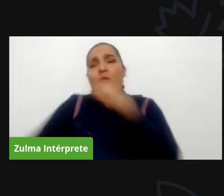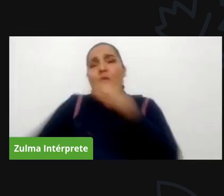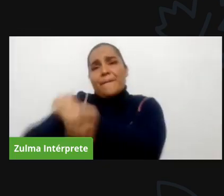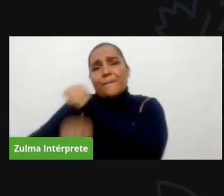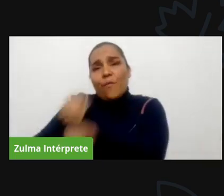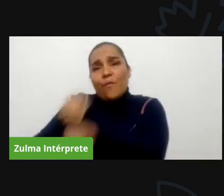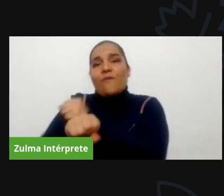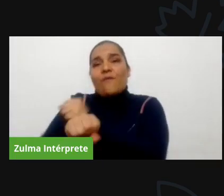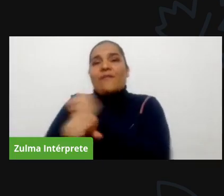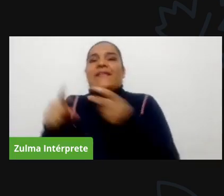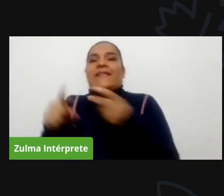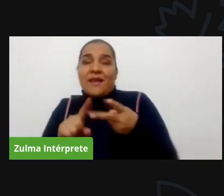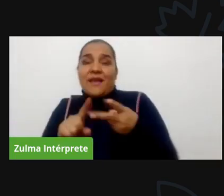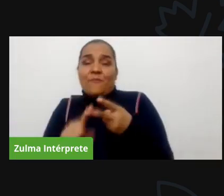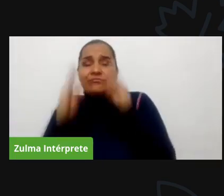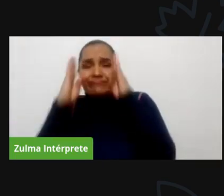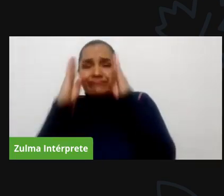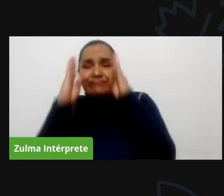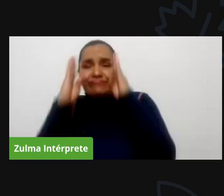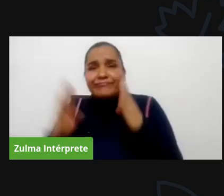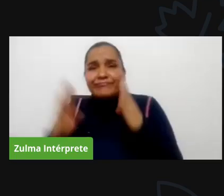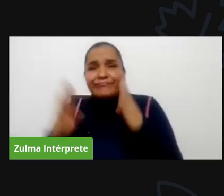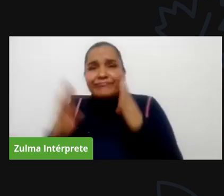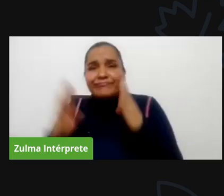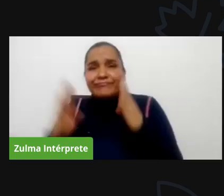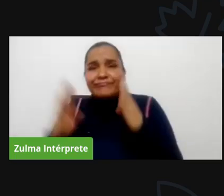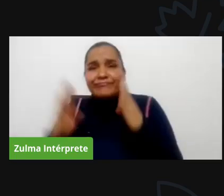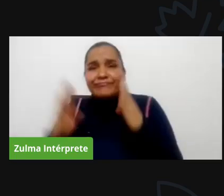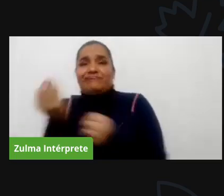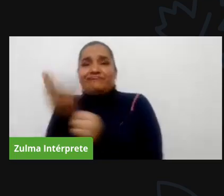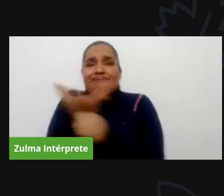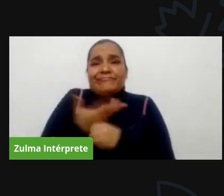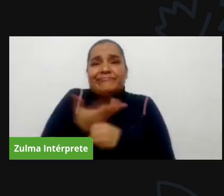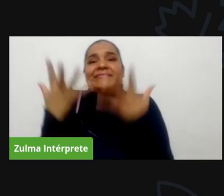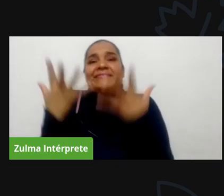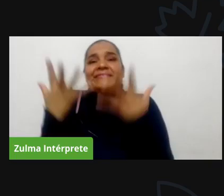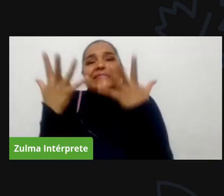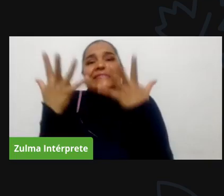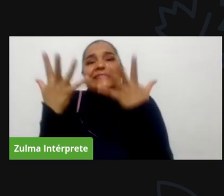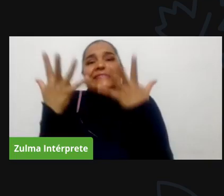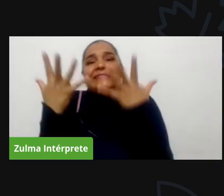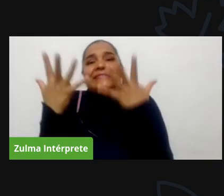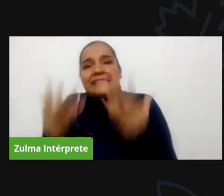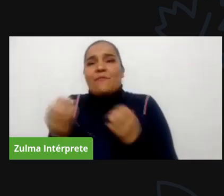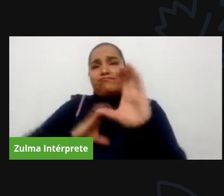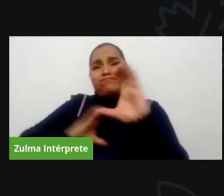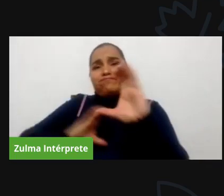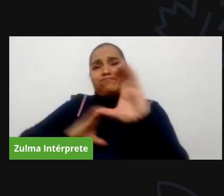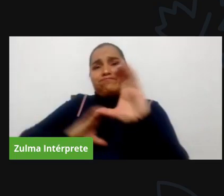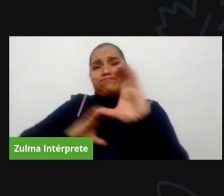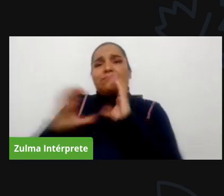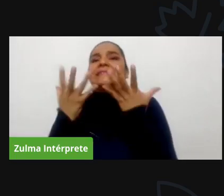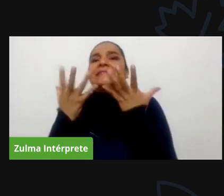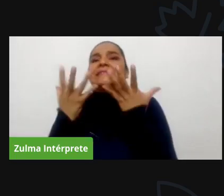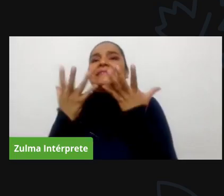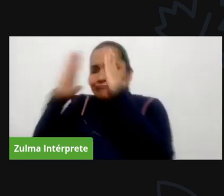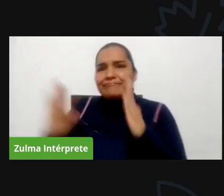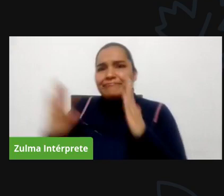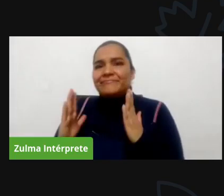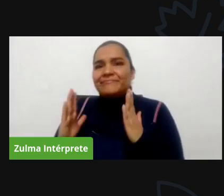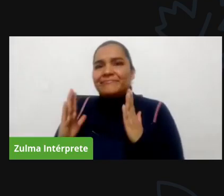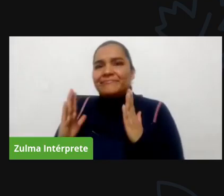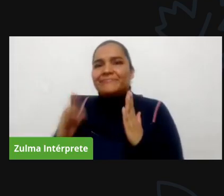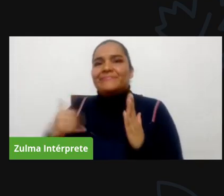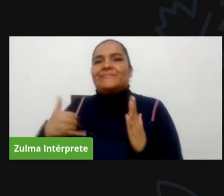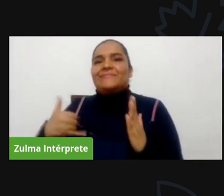queremos confiar dialogar y ese es otro de los retos de las juntas de acción comunal que todas esas expresiones de alegría que